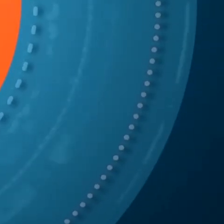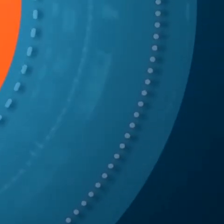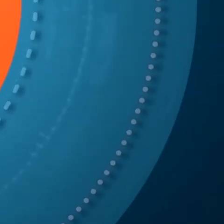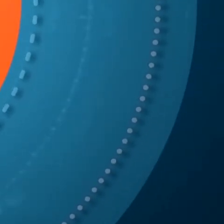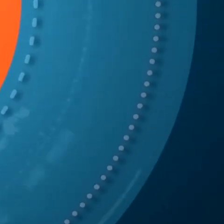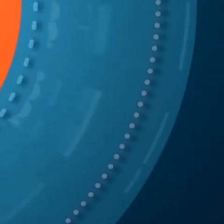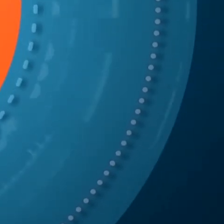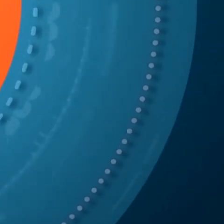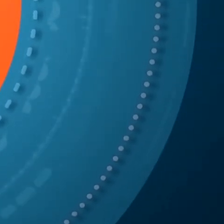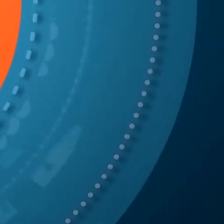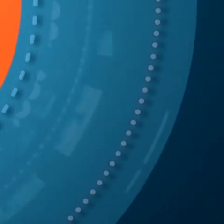Gracias. Gracias. Gracias.